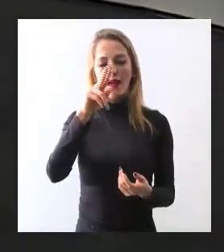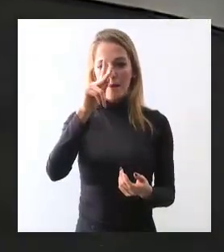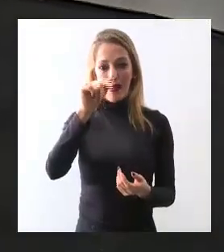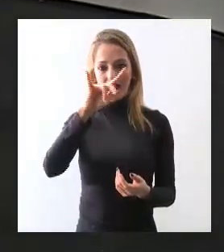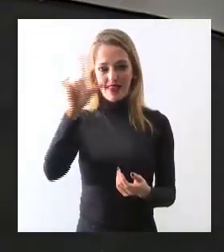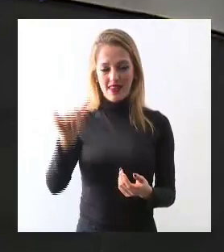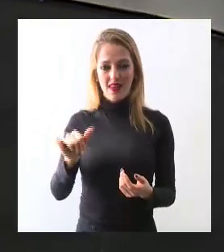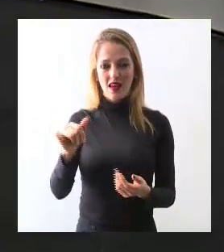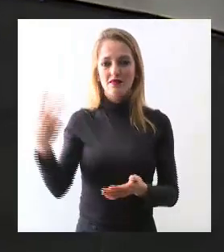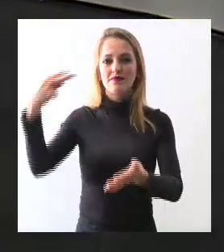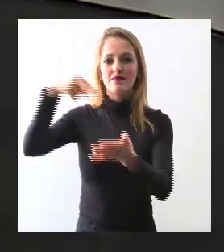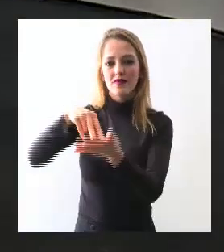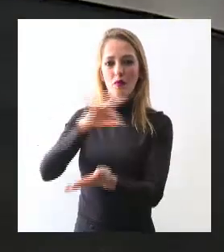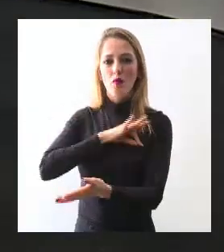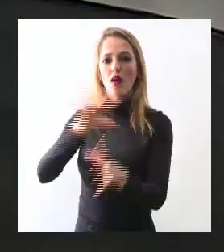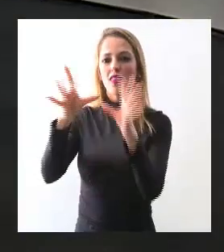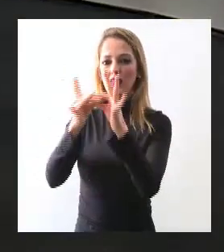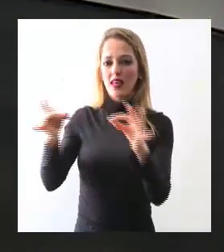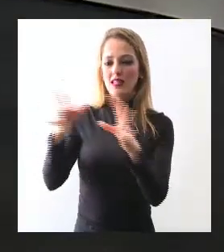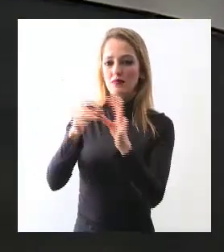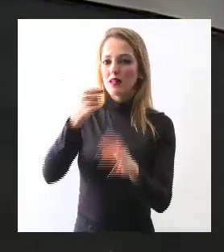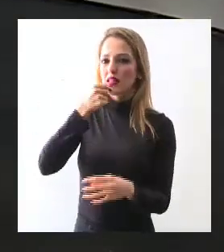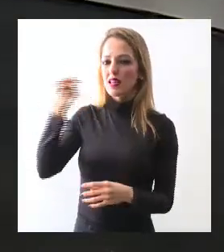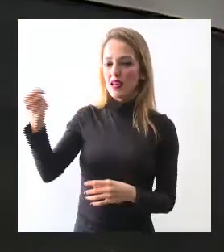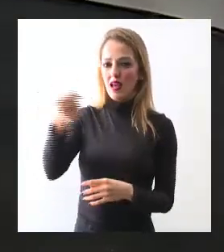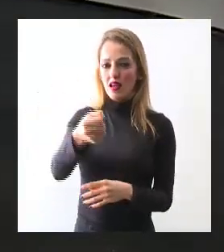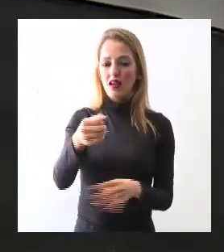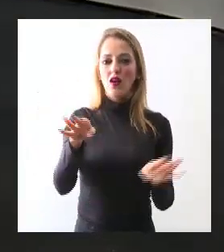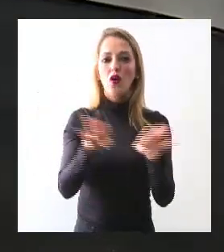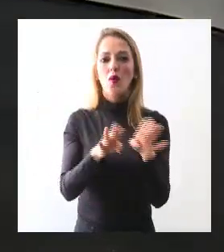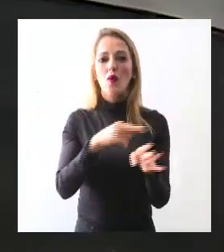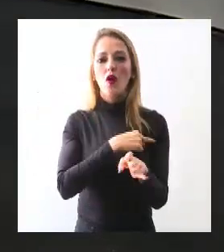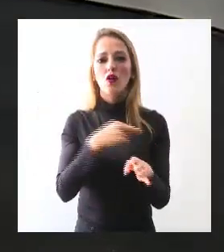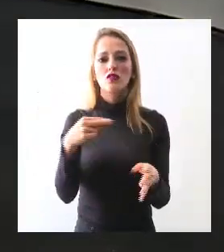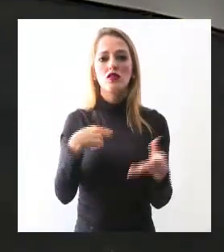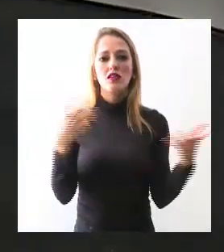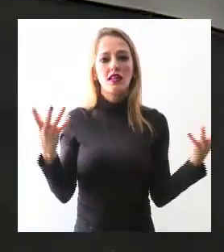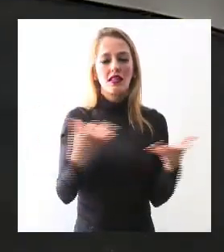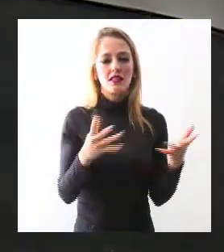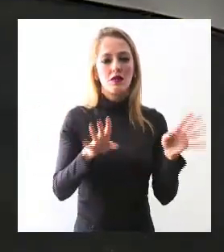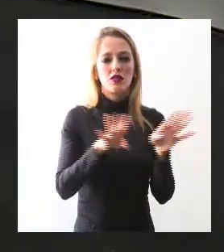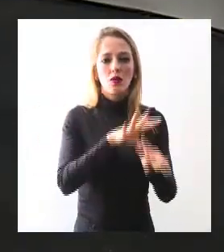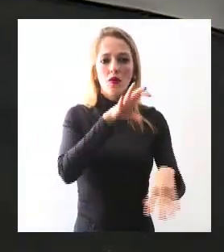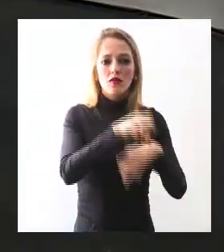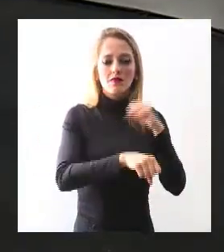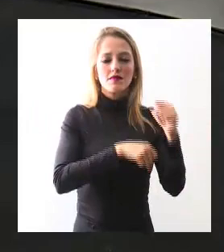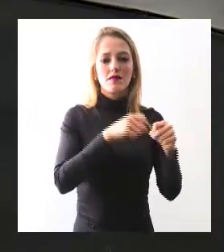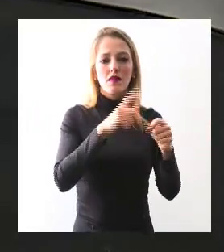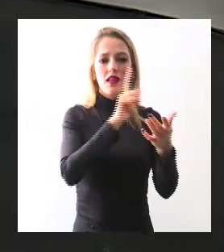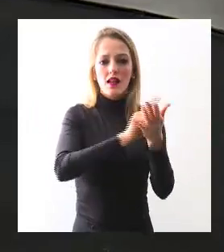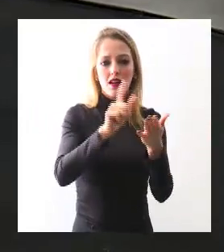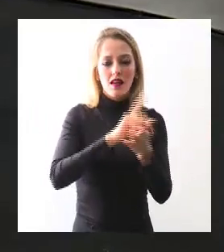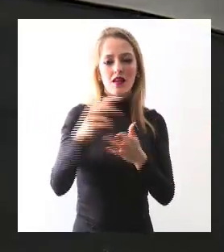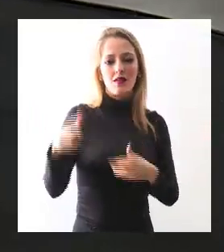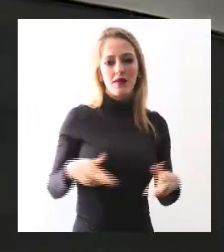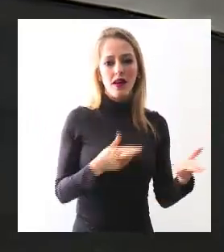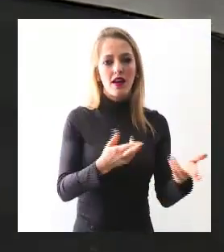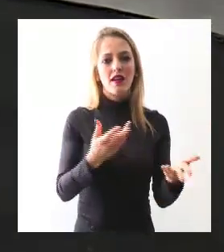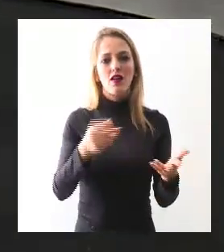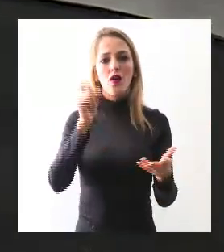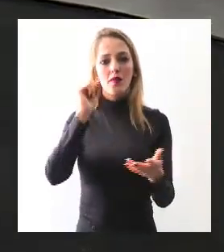también para hablar lo que hemos hecho con los productores y cómo hemos logrado reintegrar y reactivar la economía local y de la propia